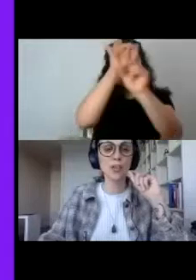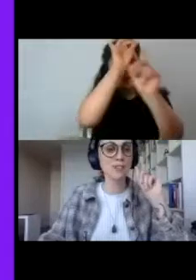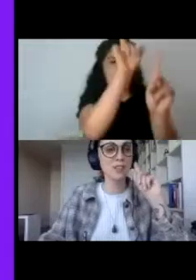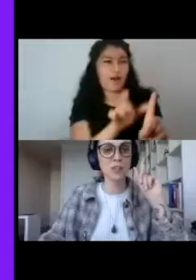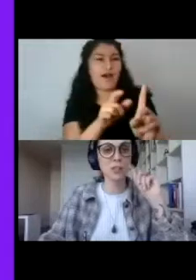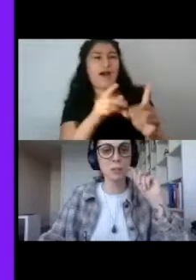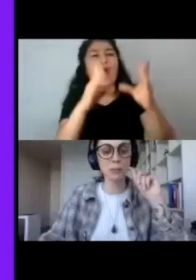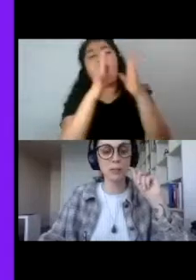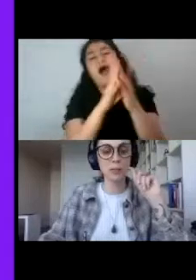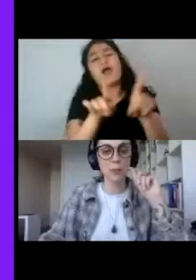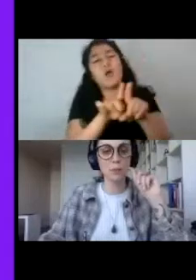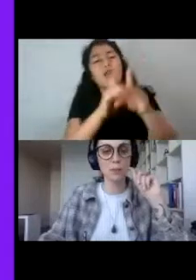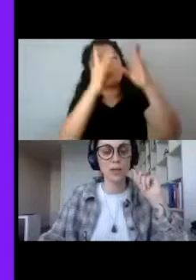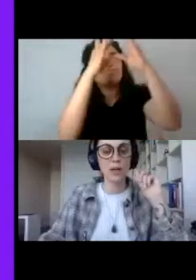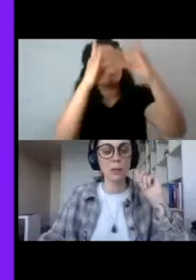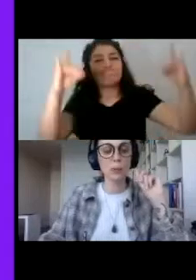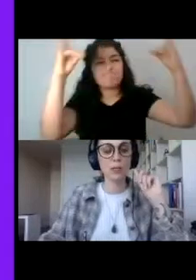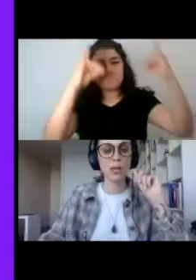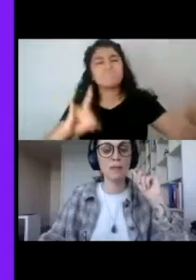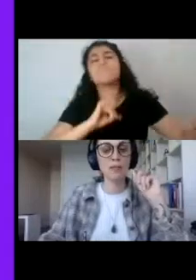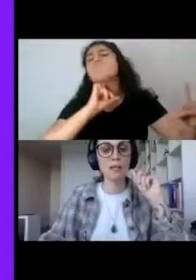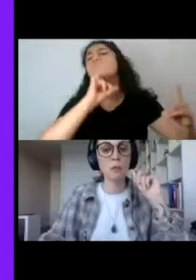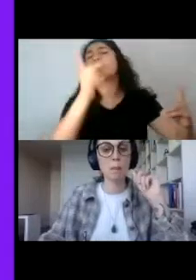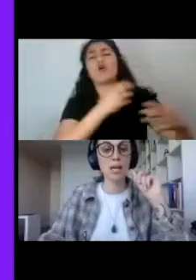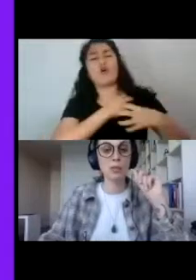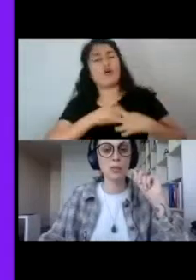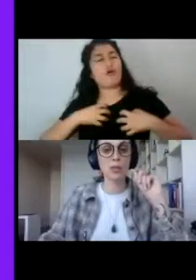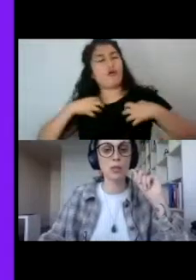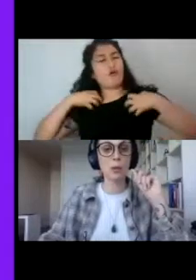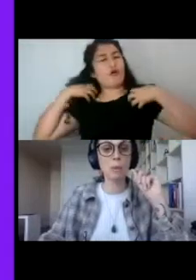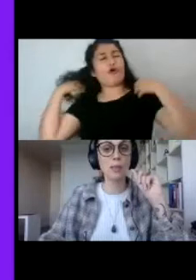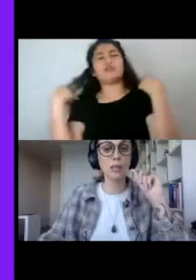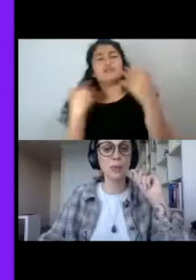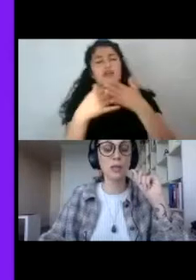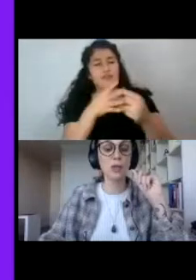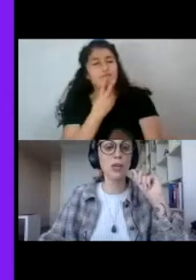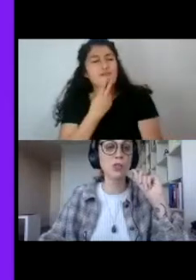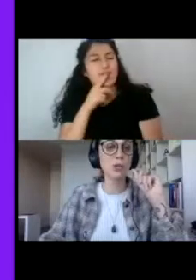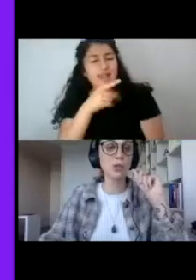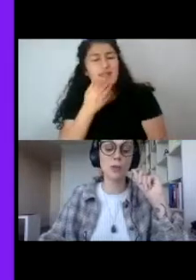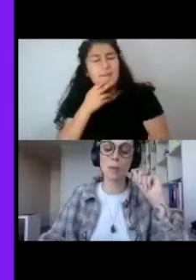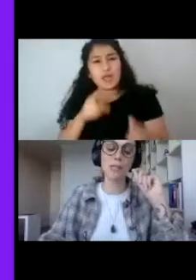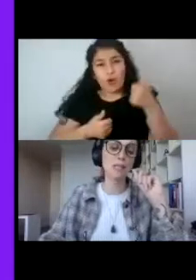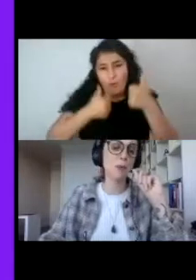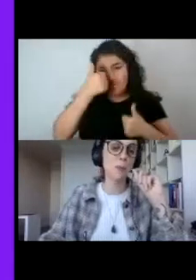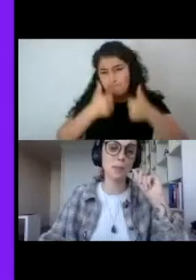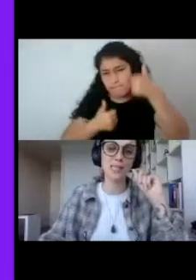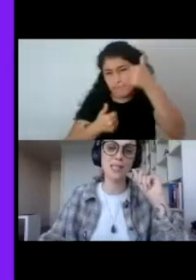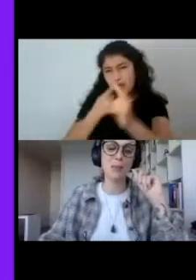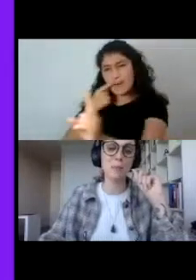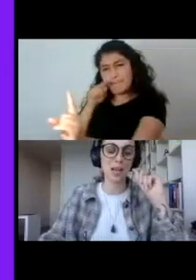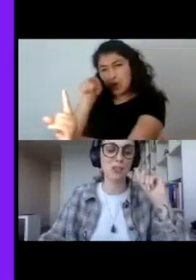y joyas que no tienen precio. La oportunidad de vivir en un palacio y de competir por el corazón del guapísimo